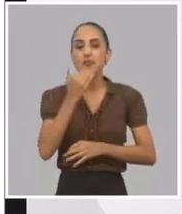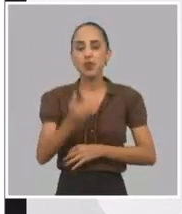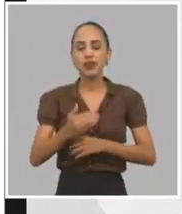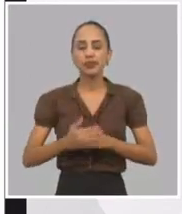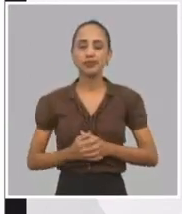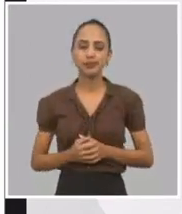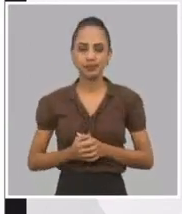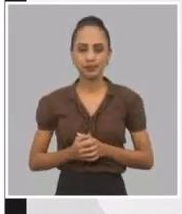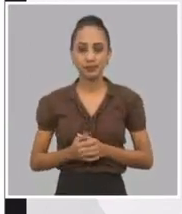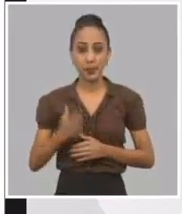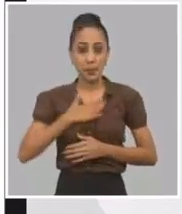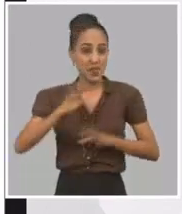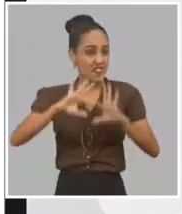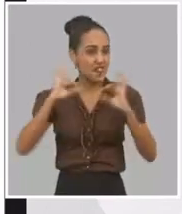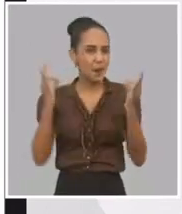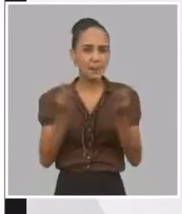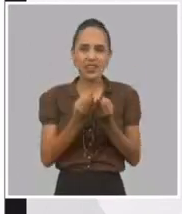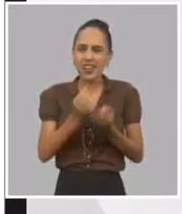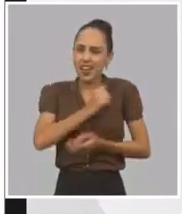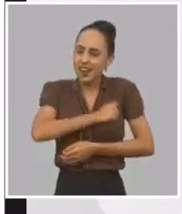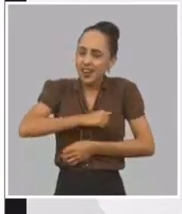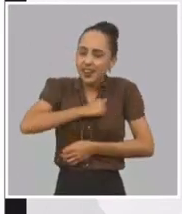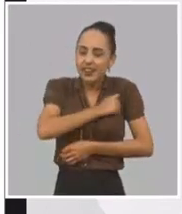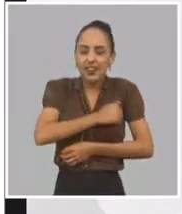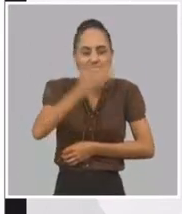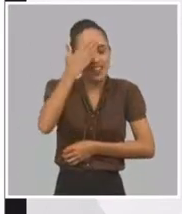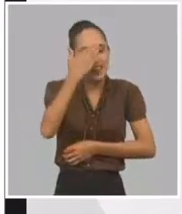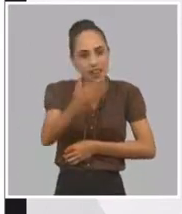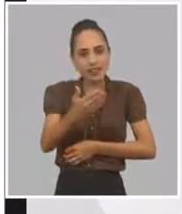familia la doga, muchas gracias por estar en nuestra vida. Chao. Chao. Chao. Chao. Chao.